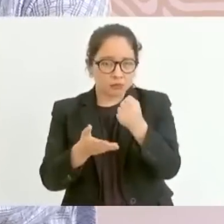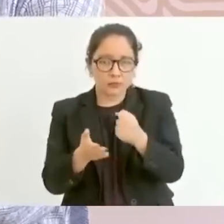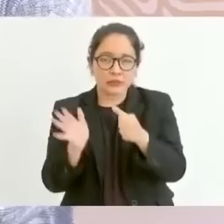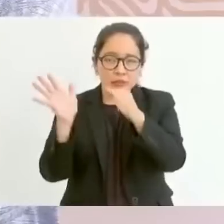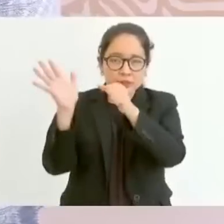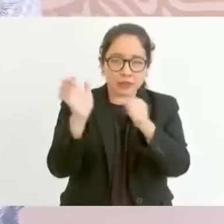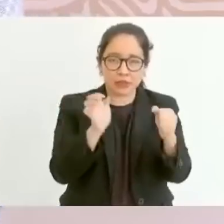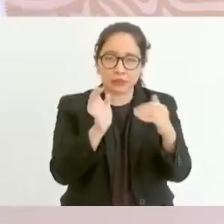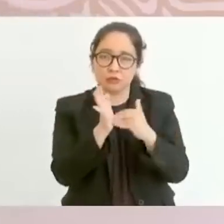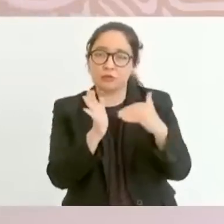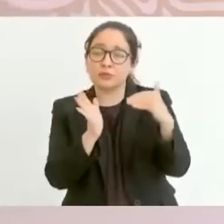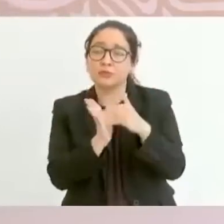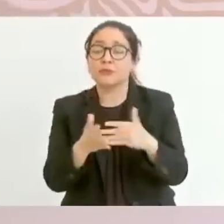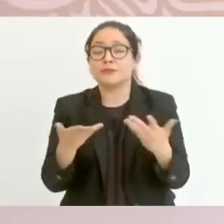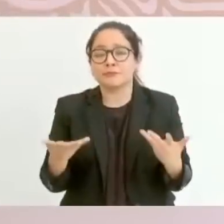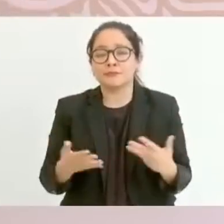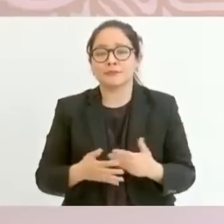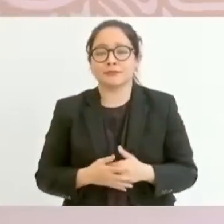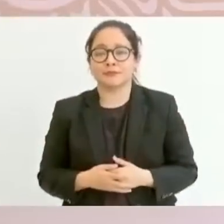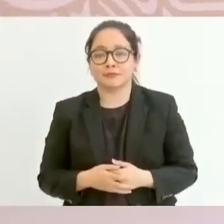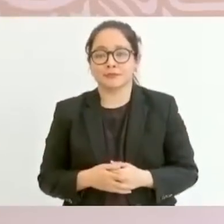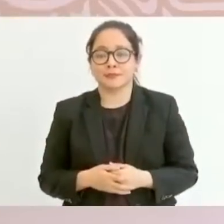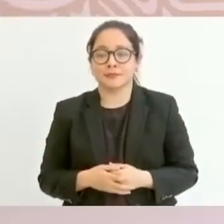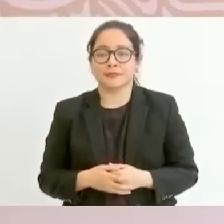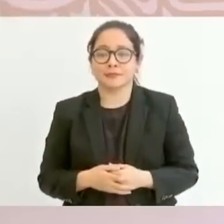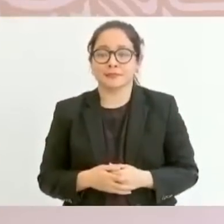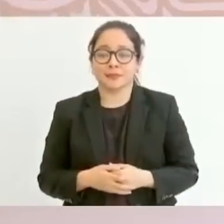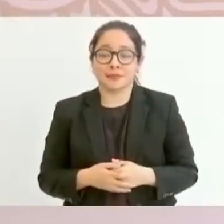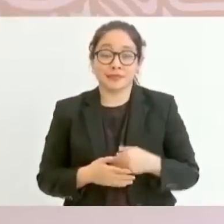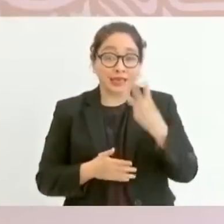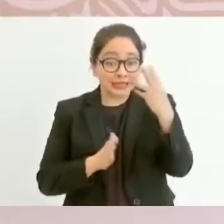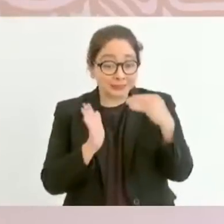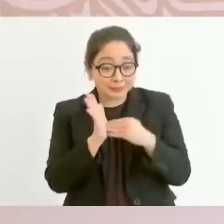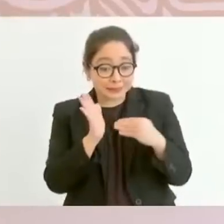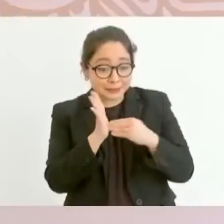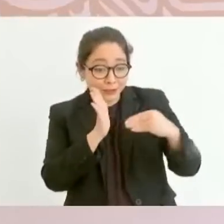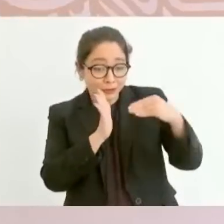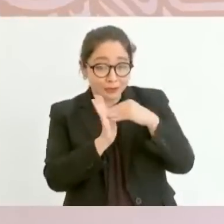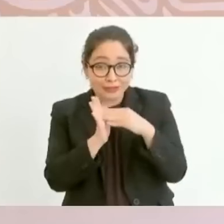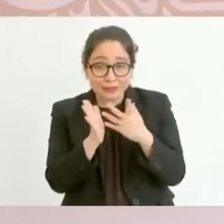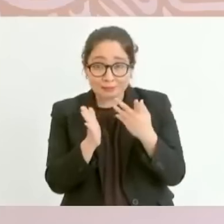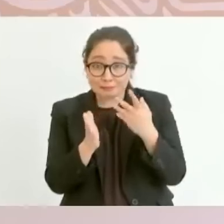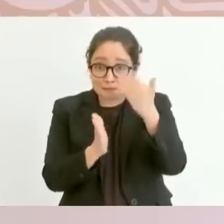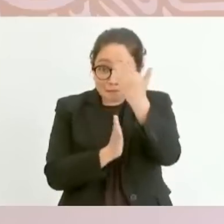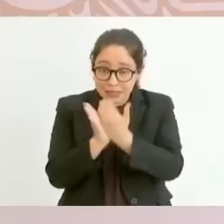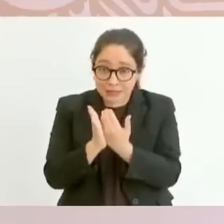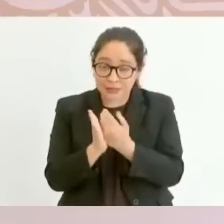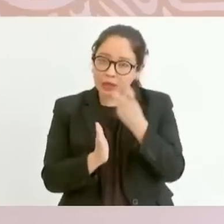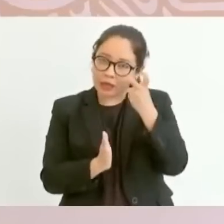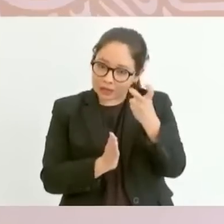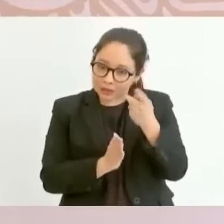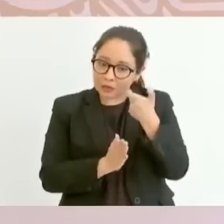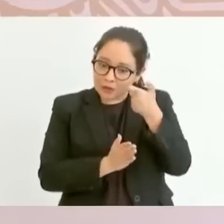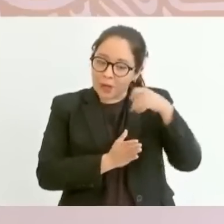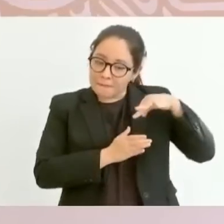600 millones, 3.000 millones menos. Eso es ahorro.